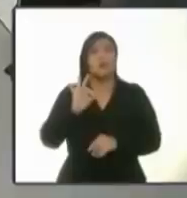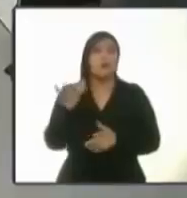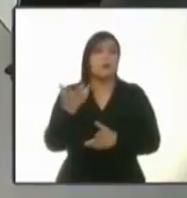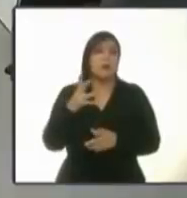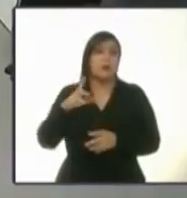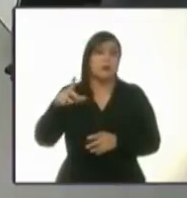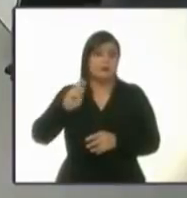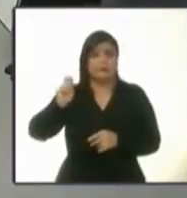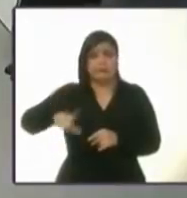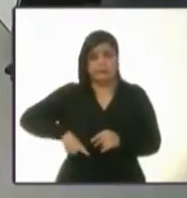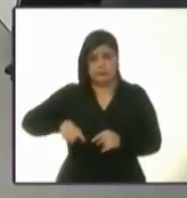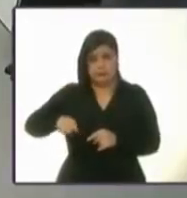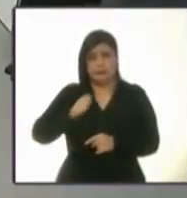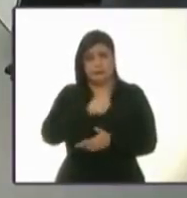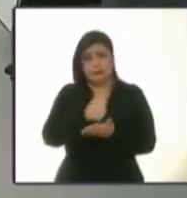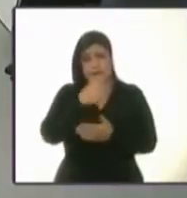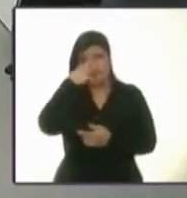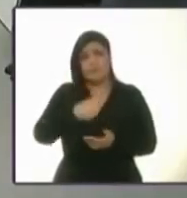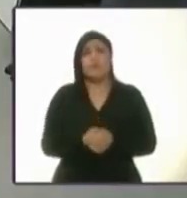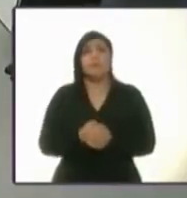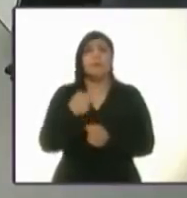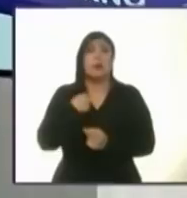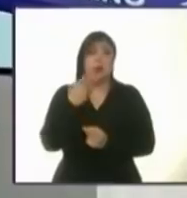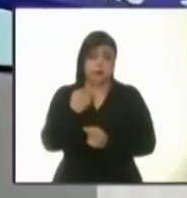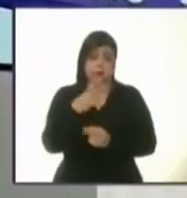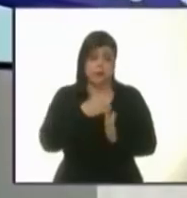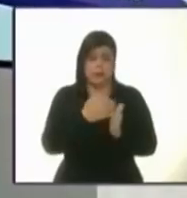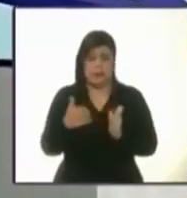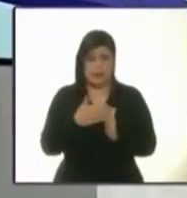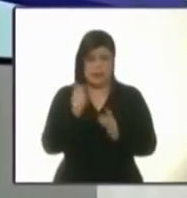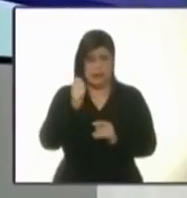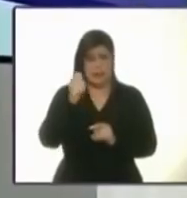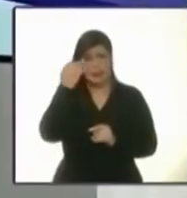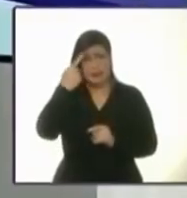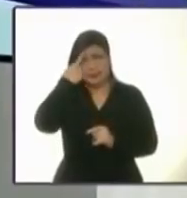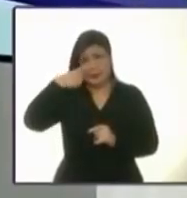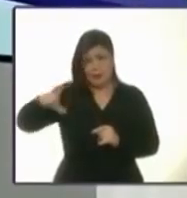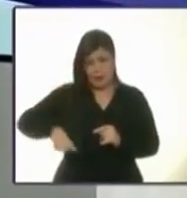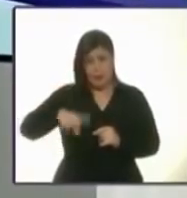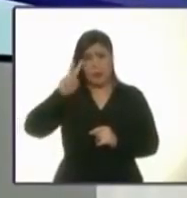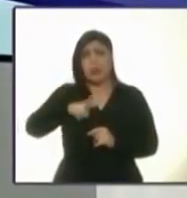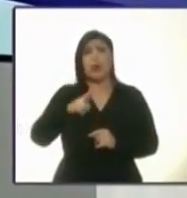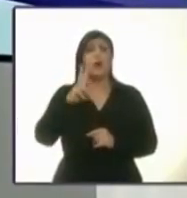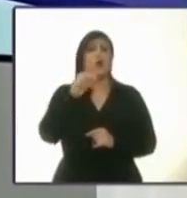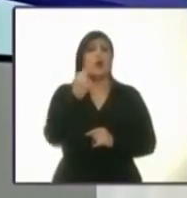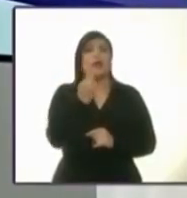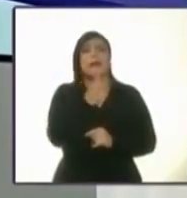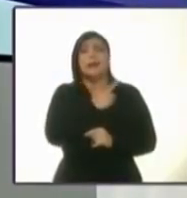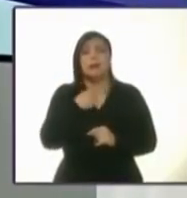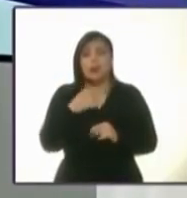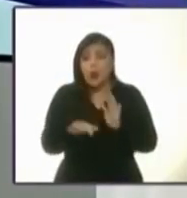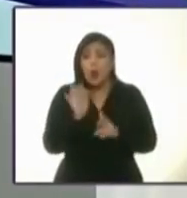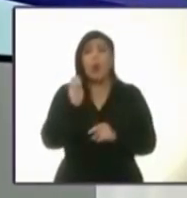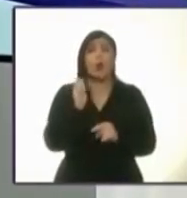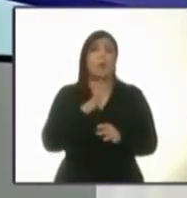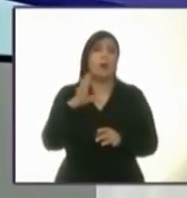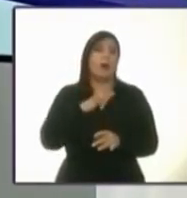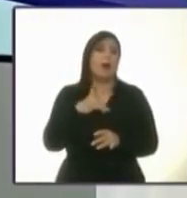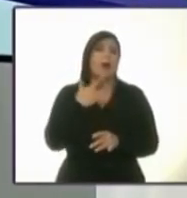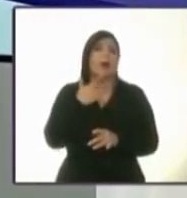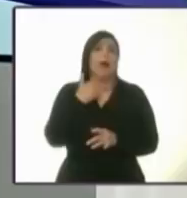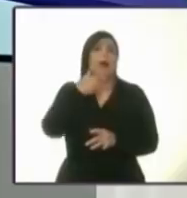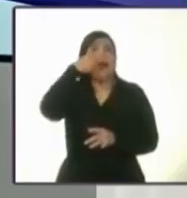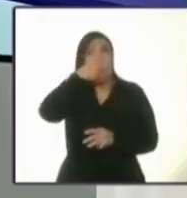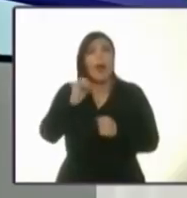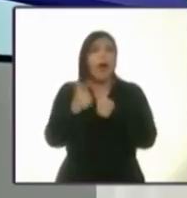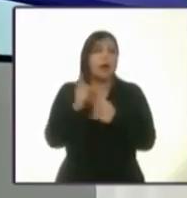minuto. Gracias. Bueno, primero que nada en este bloque de gobierno me gustaría decir que no hay que descubrir el hilo negro. El gobierno tiene que brindar